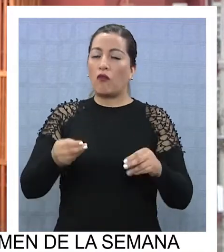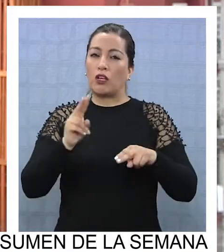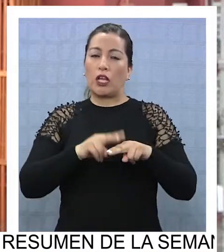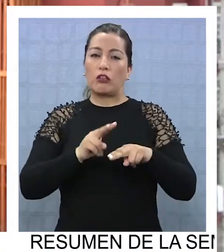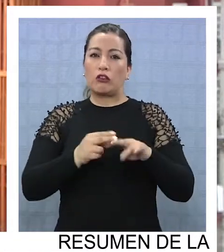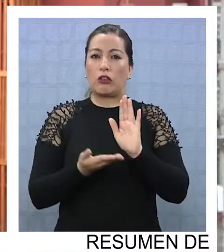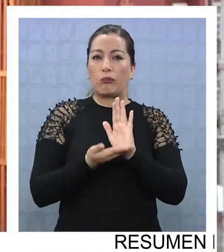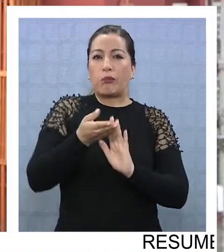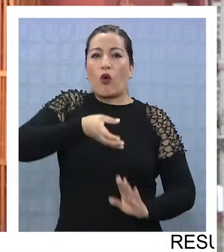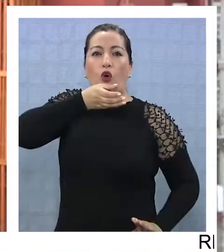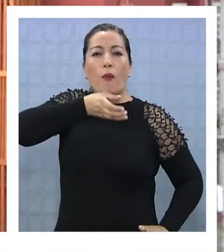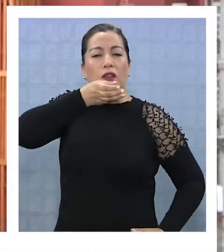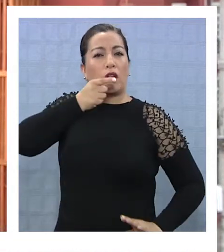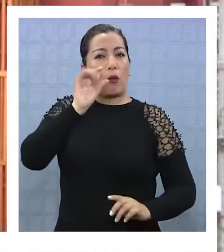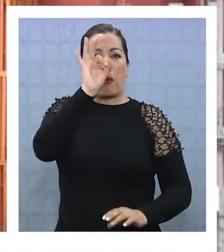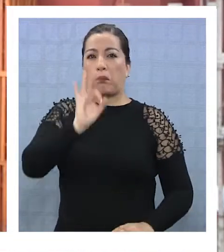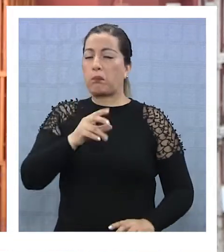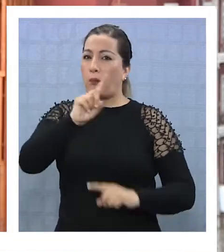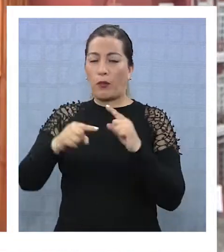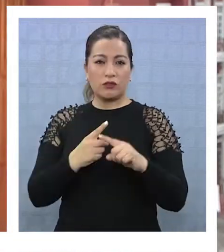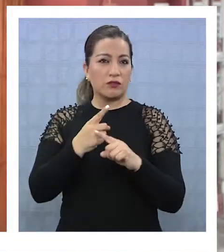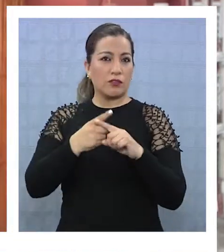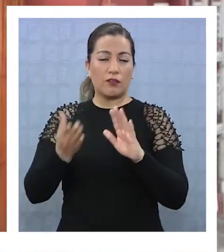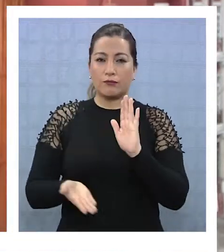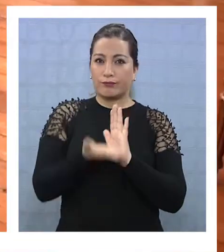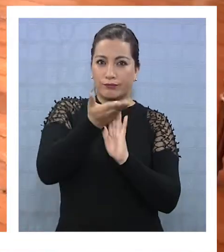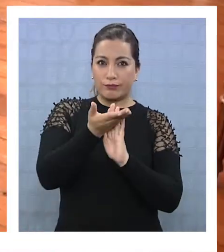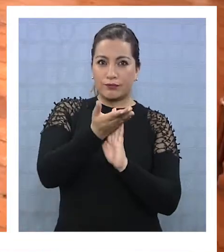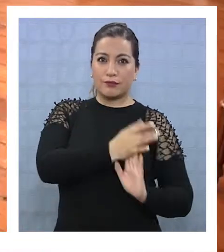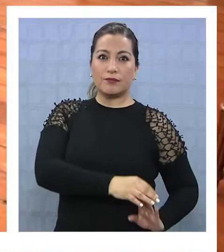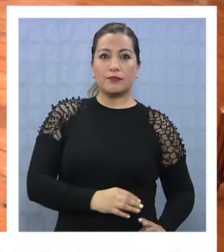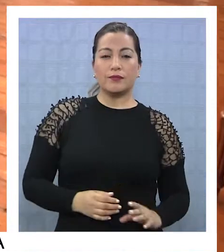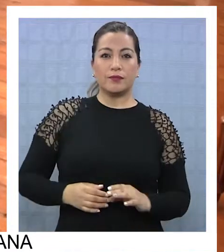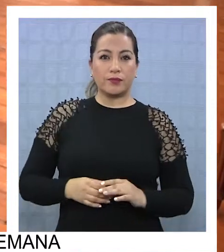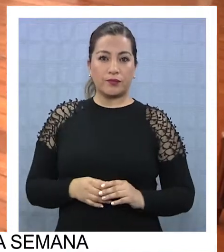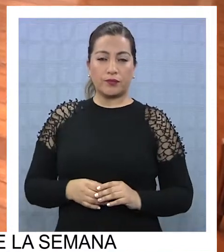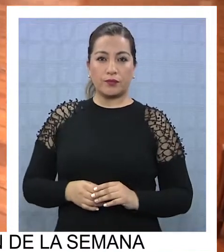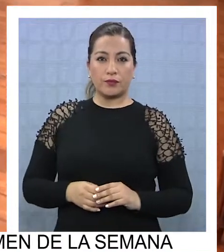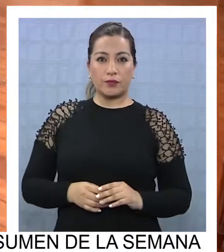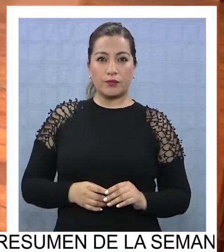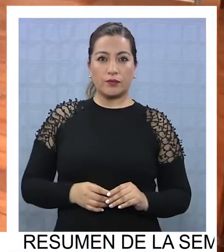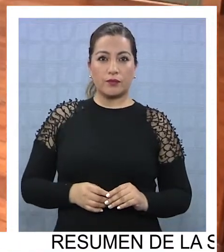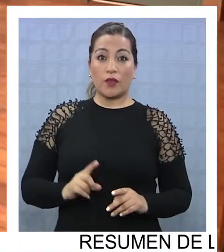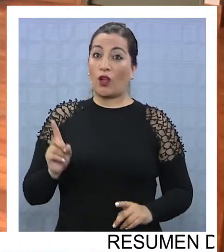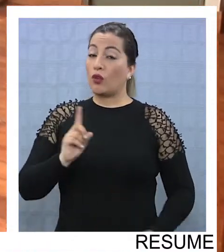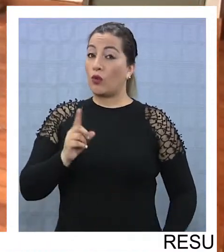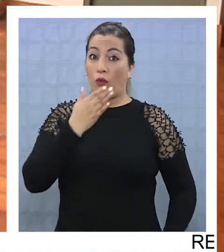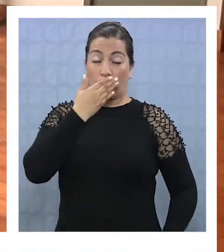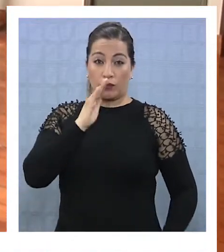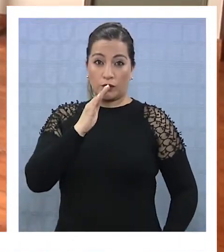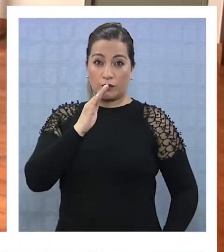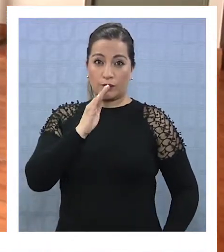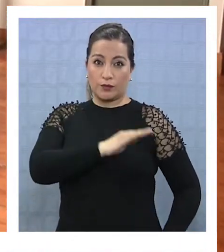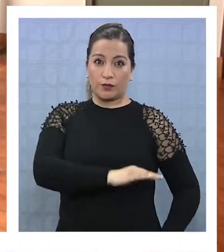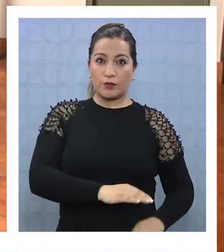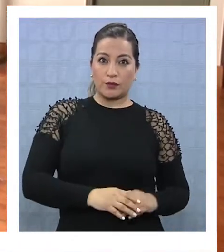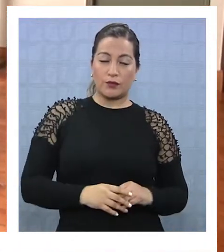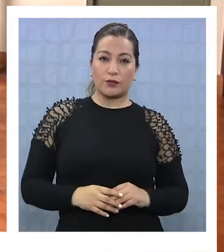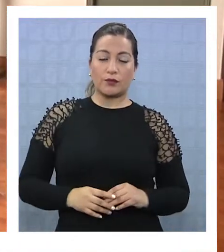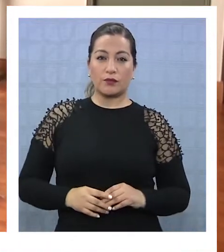buenas notas, los comentarios han sido bastante buenos. Y no es lo óptimo,